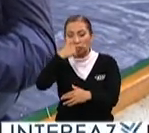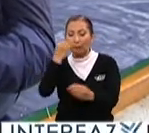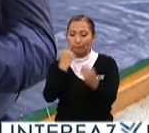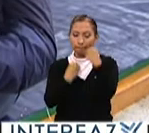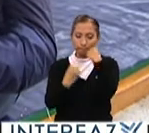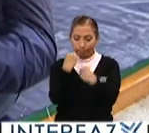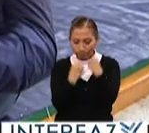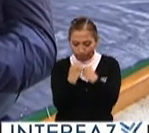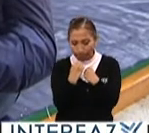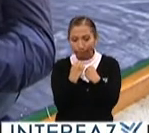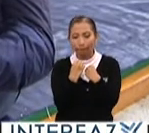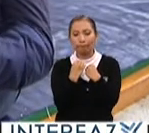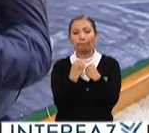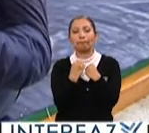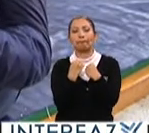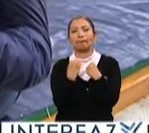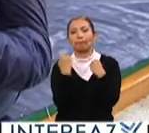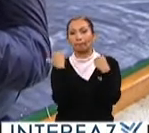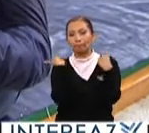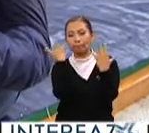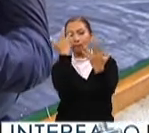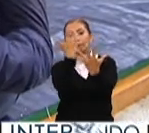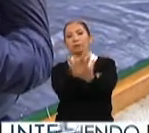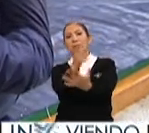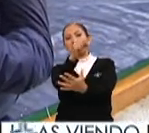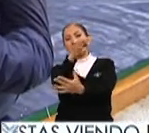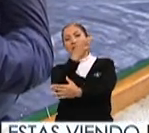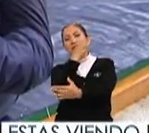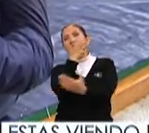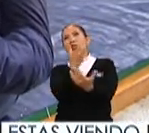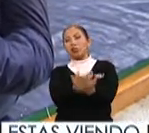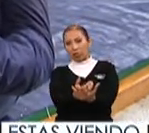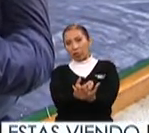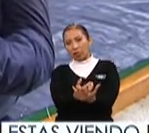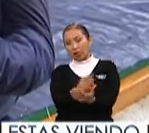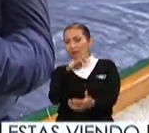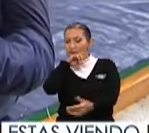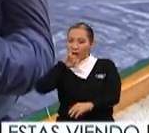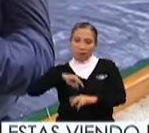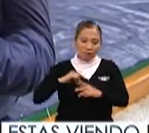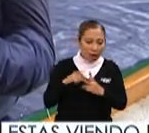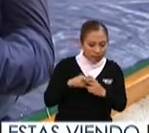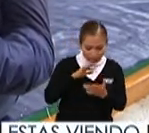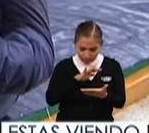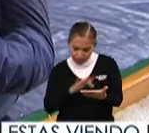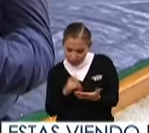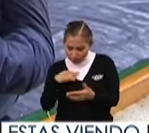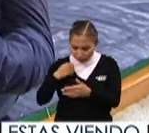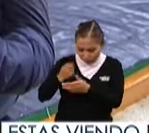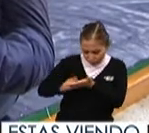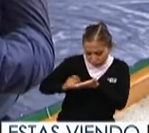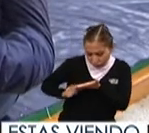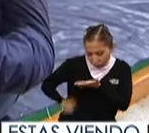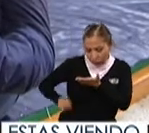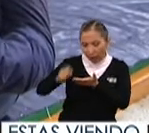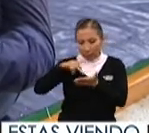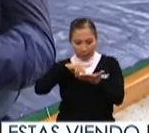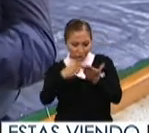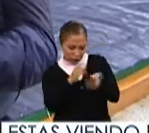como me doy un receso de 20 minutos quizá y de manera inmediata empiezo lecturas ensayos